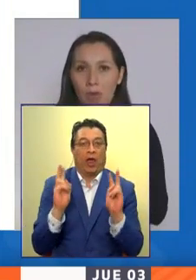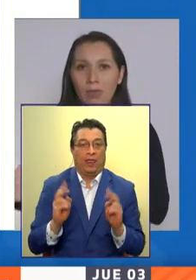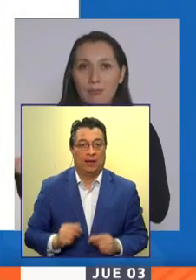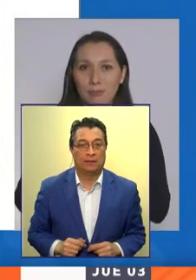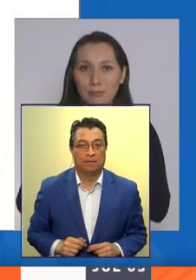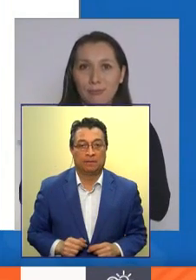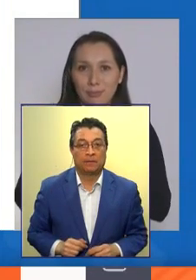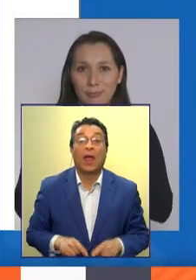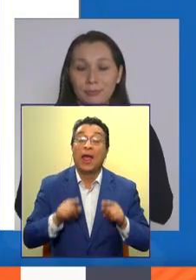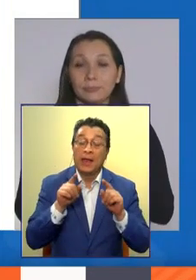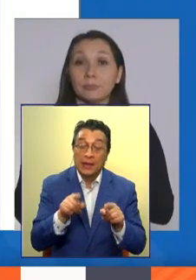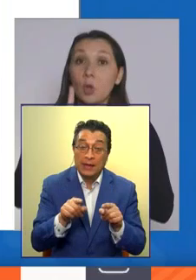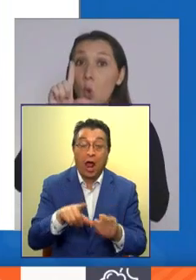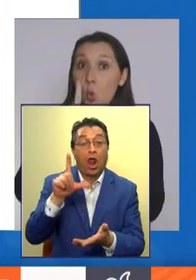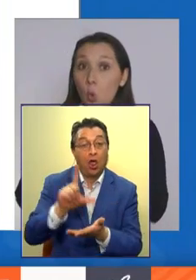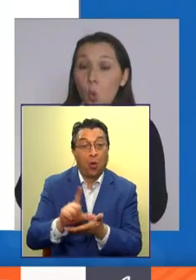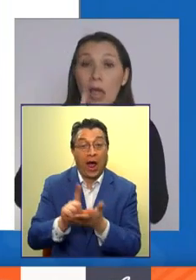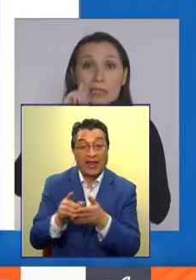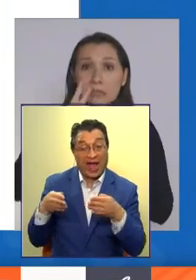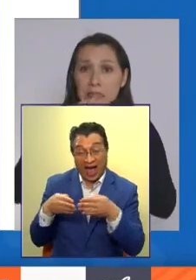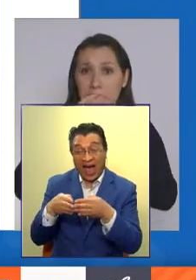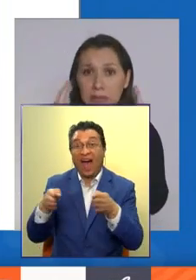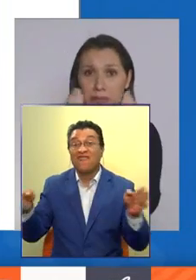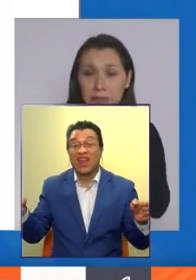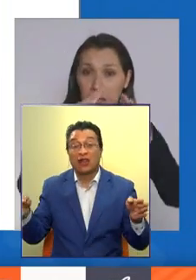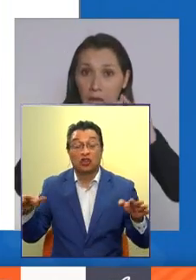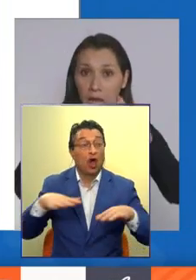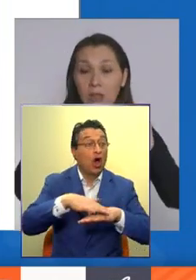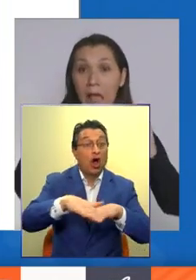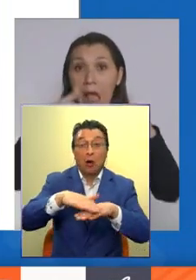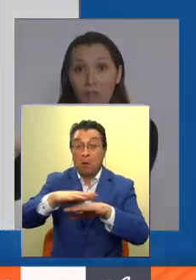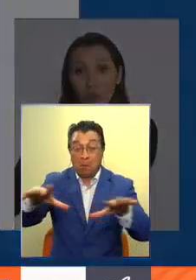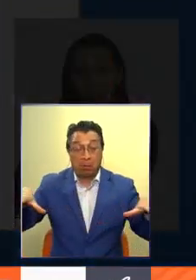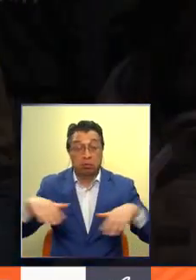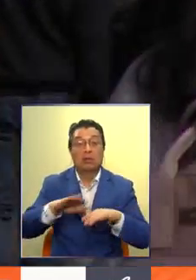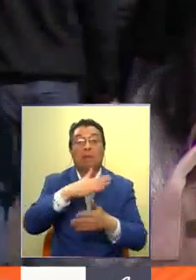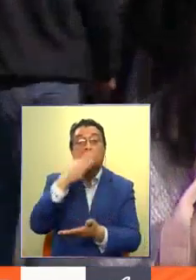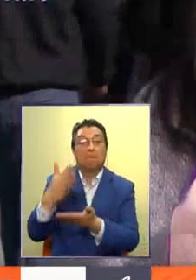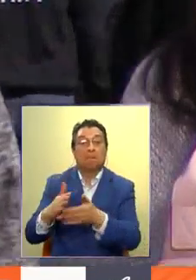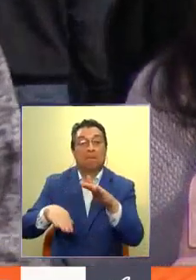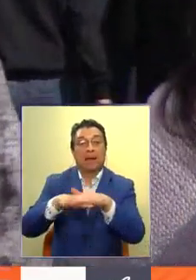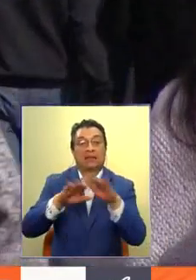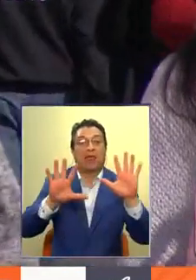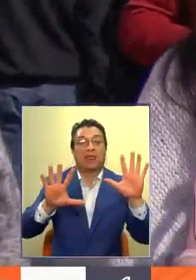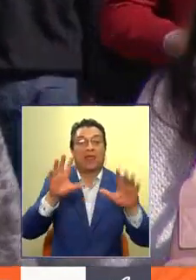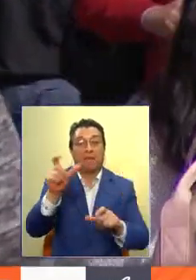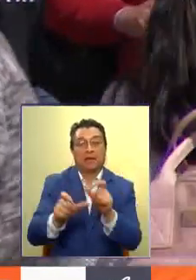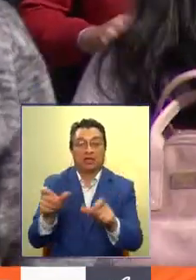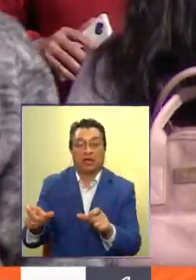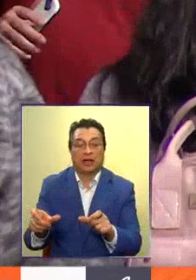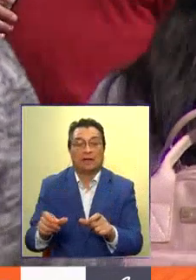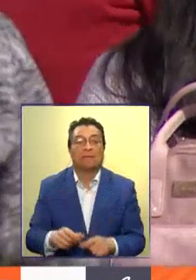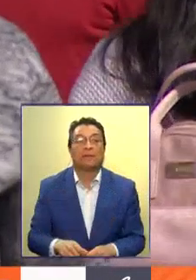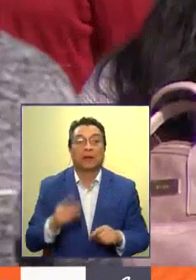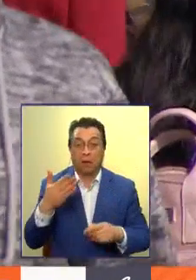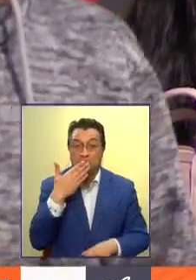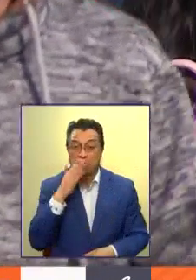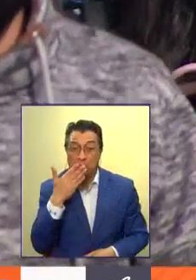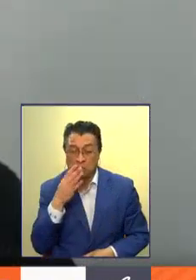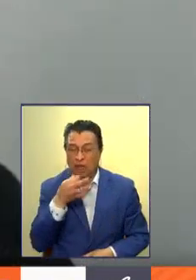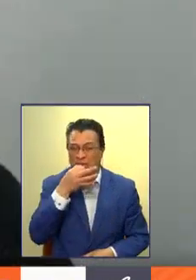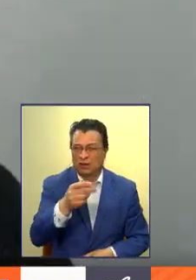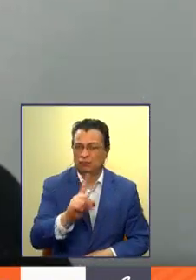en lugares abiertos hasta diez personas. Pero hay especialistas que no están de acuerdo con las